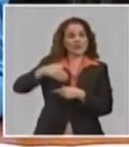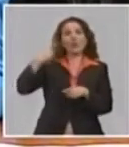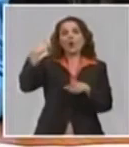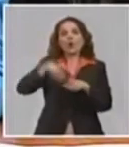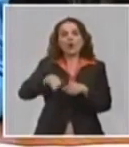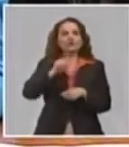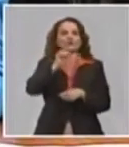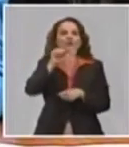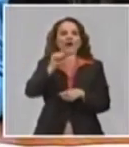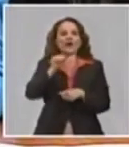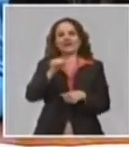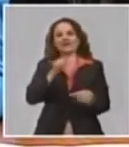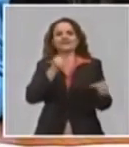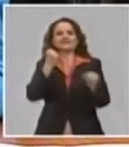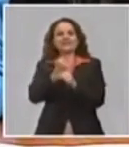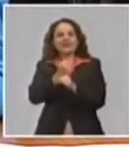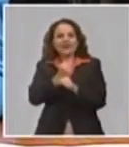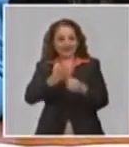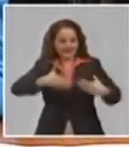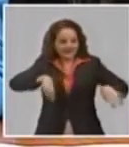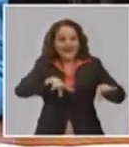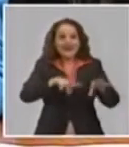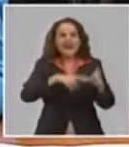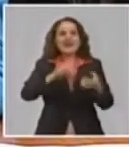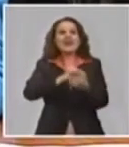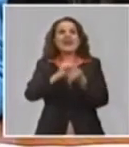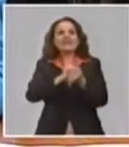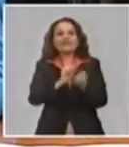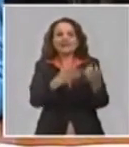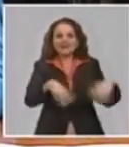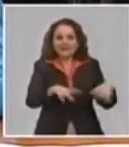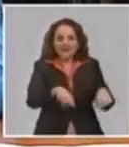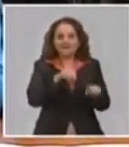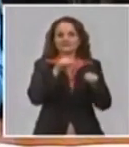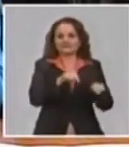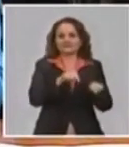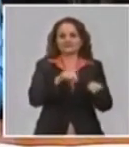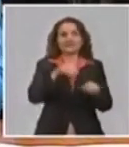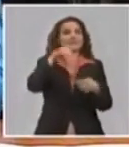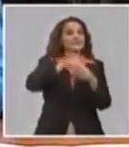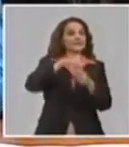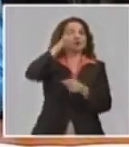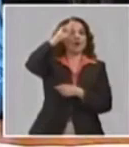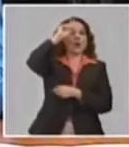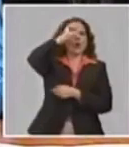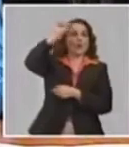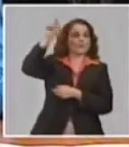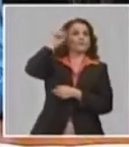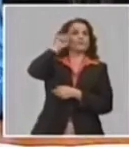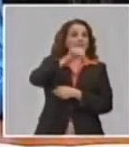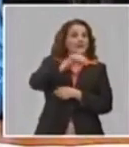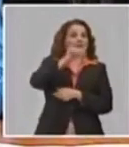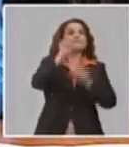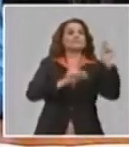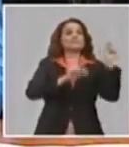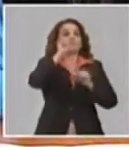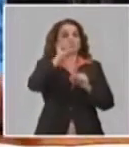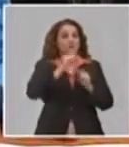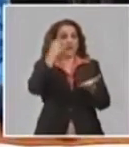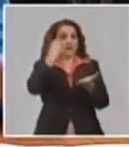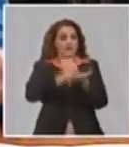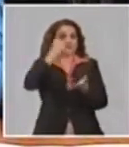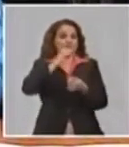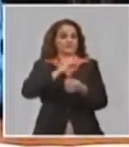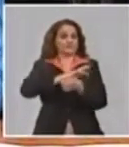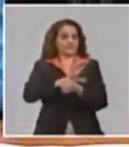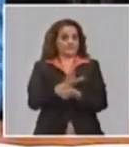elaboran en los 31 hospitales donde se atienden pacientes confirmados o sospechosos de alto riesgo mientras